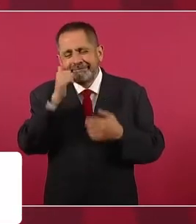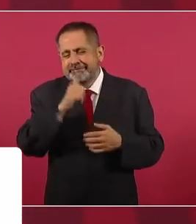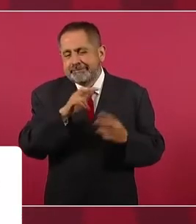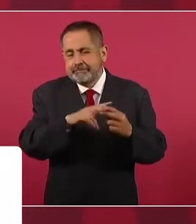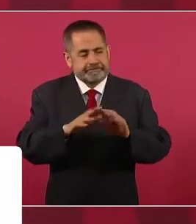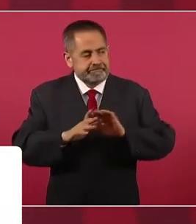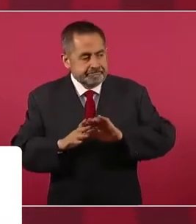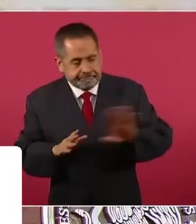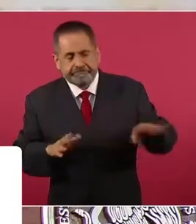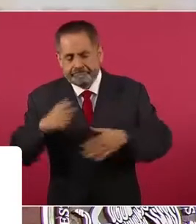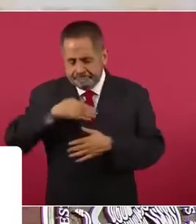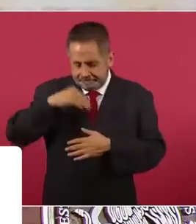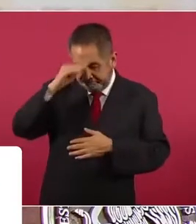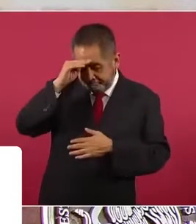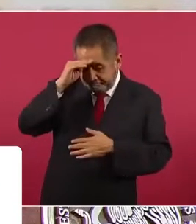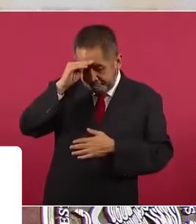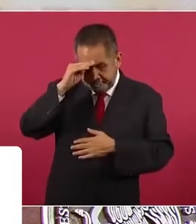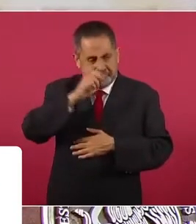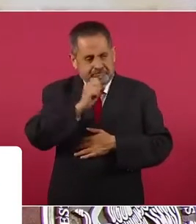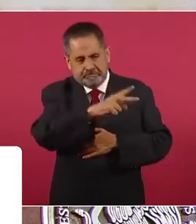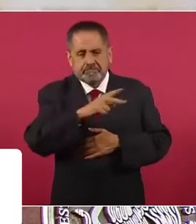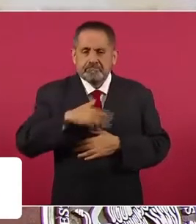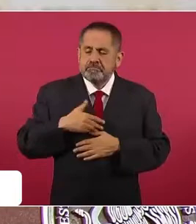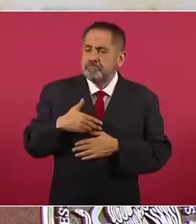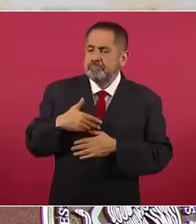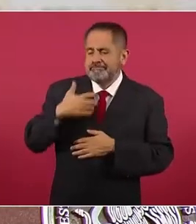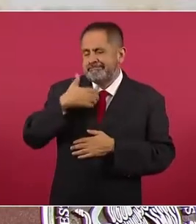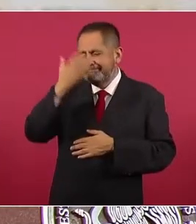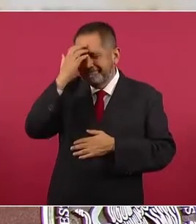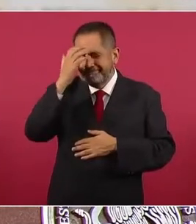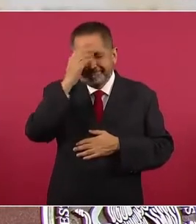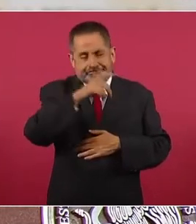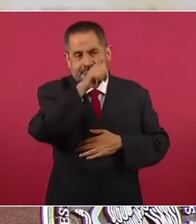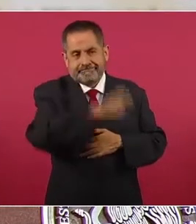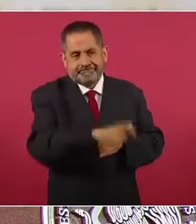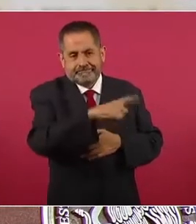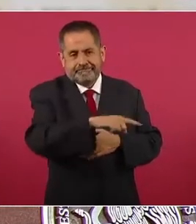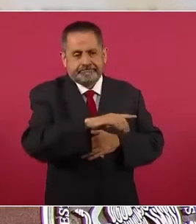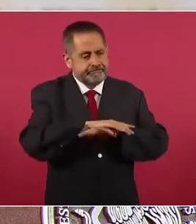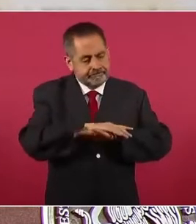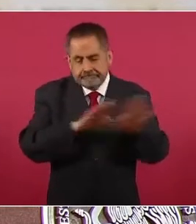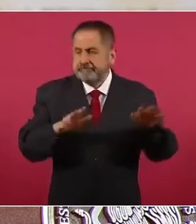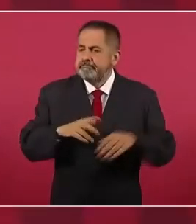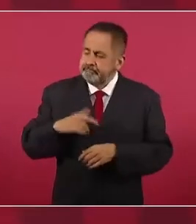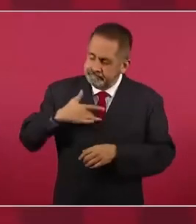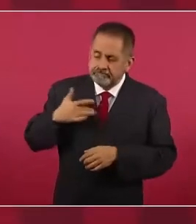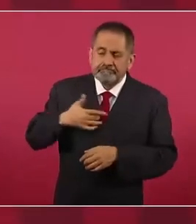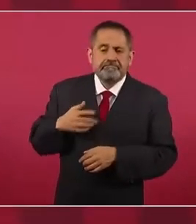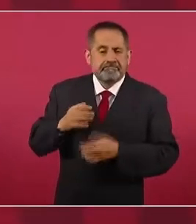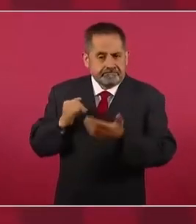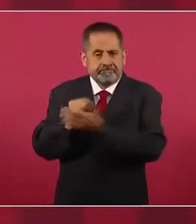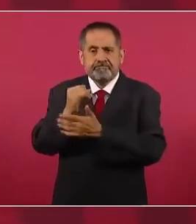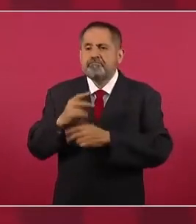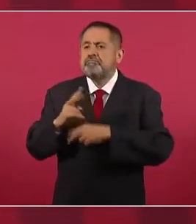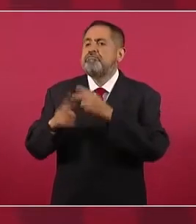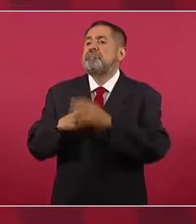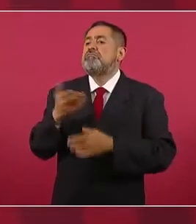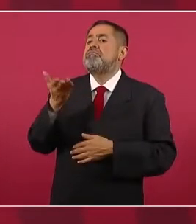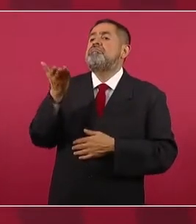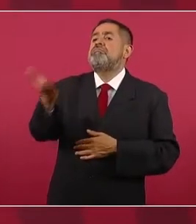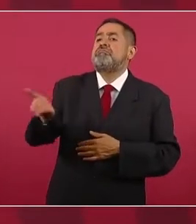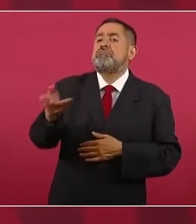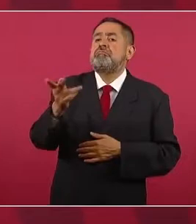Entonces, como ya los conozco, dije no, voy a pedir